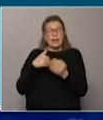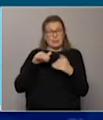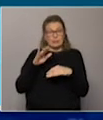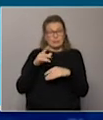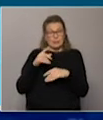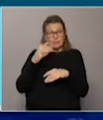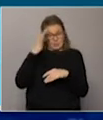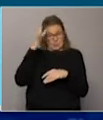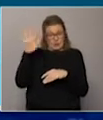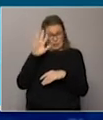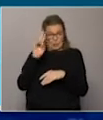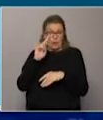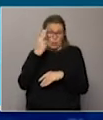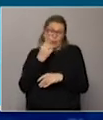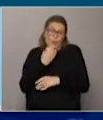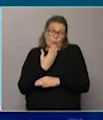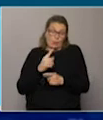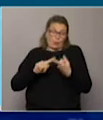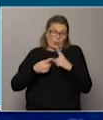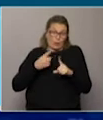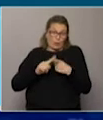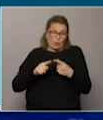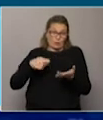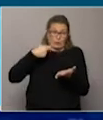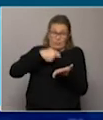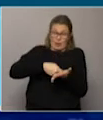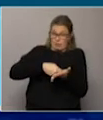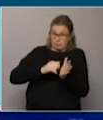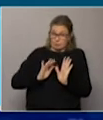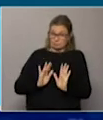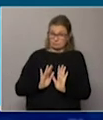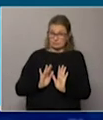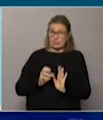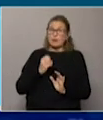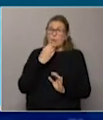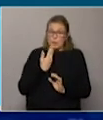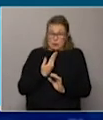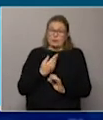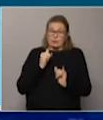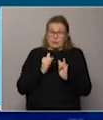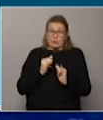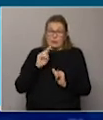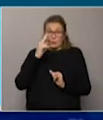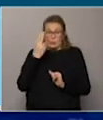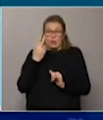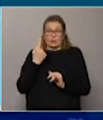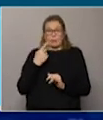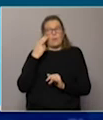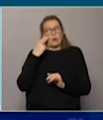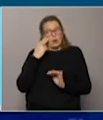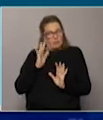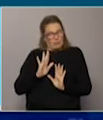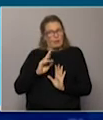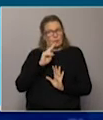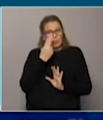imagino que es una buena noticia para Uruguay también este acuerdo con los acreedores. Sí, es una buena noticia porque despeja uno de los riesgos que estaban más